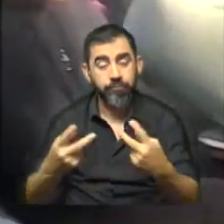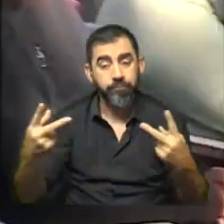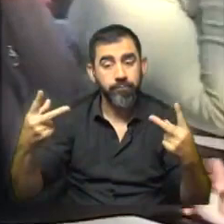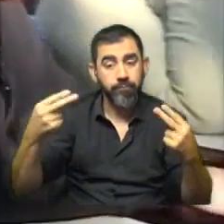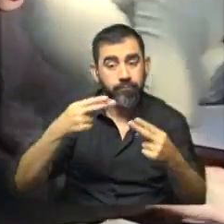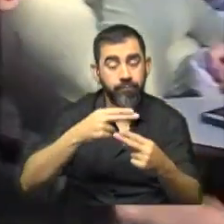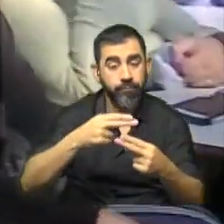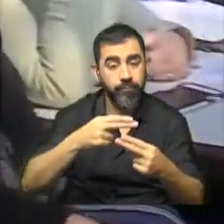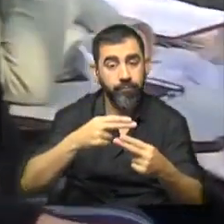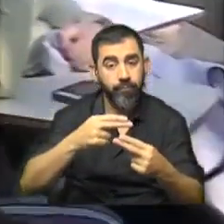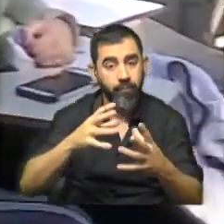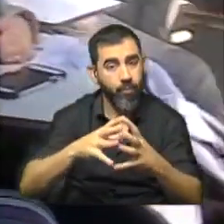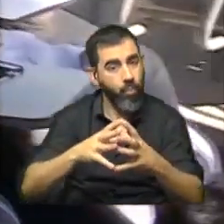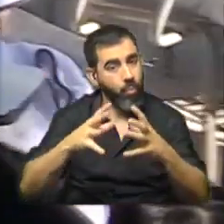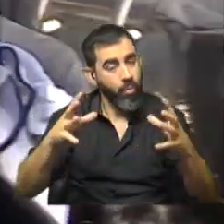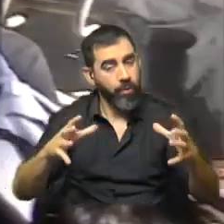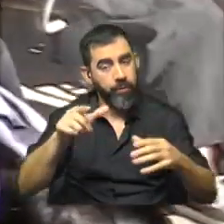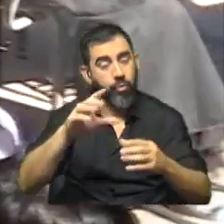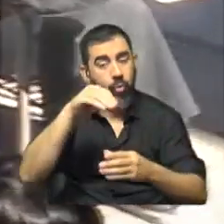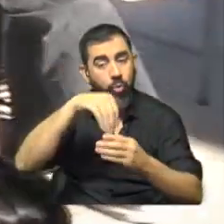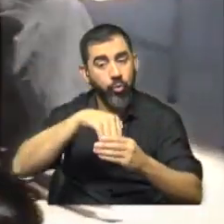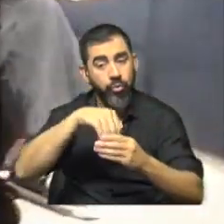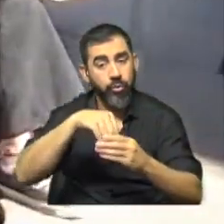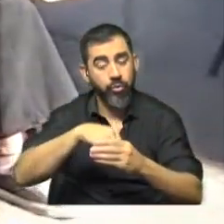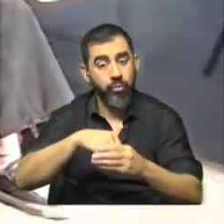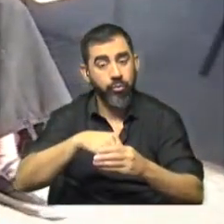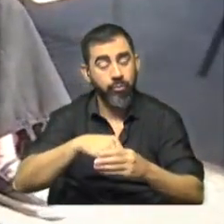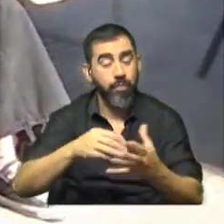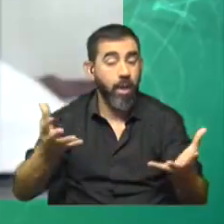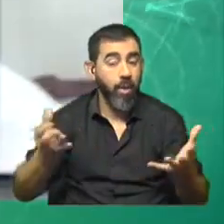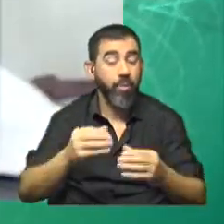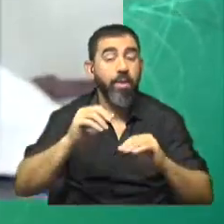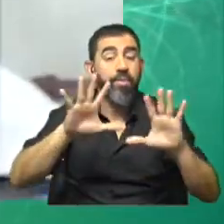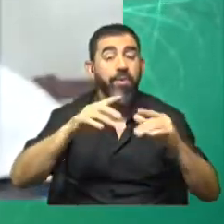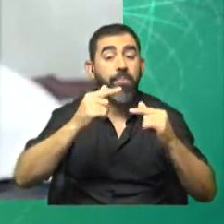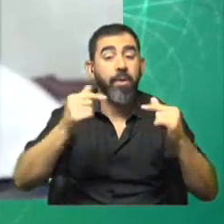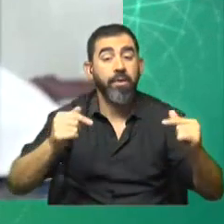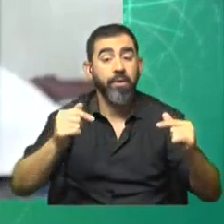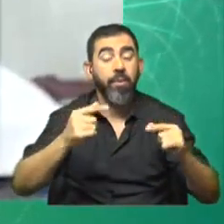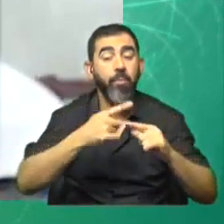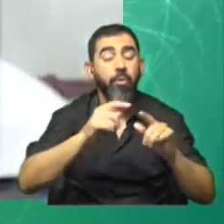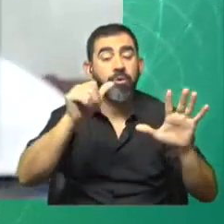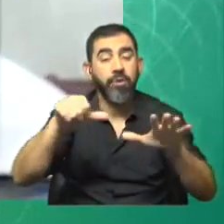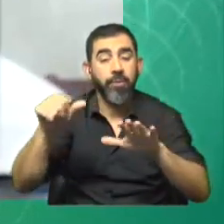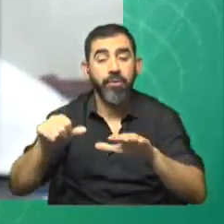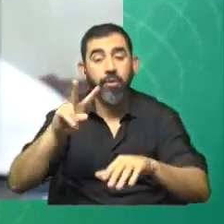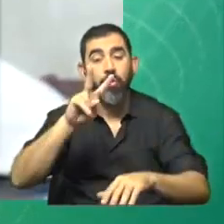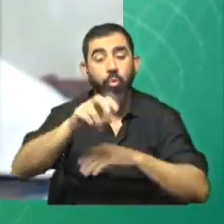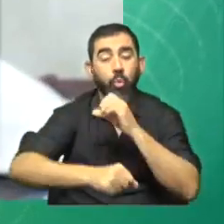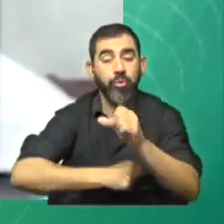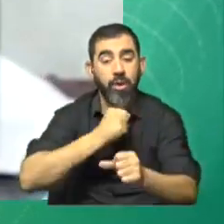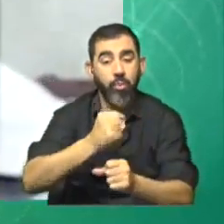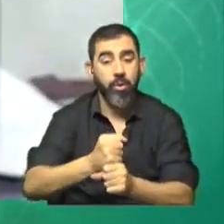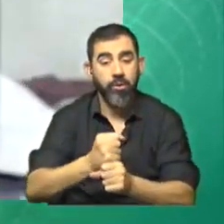muy grande de esos contenidos. Pasaríamos a tener 10 asignaturas semestrales y 2 anuales,